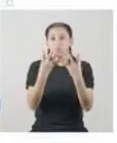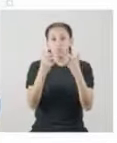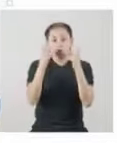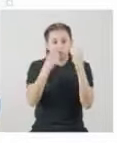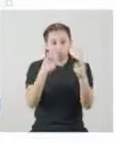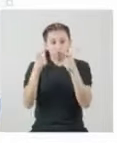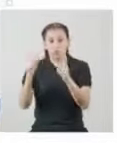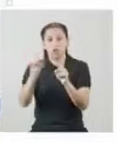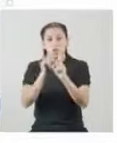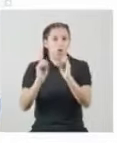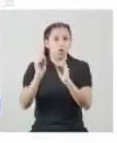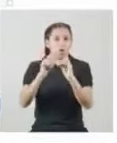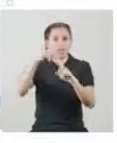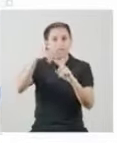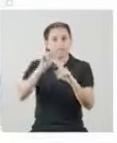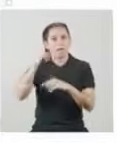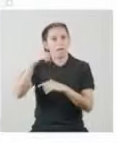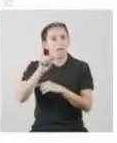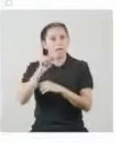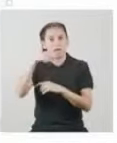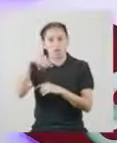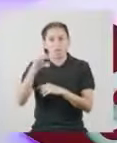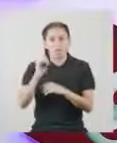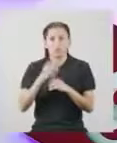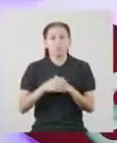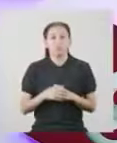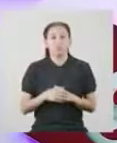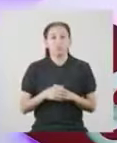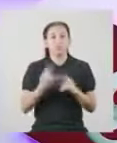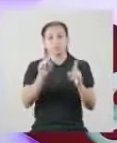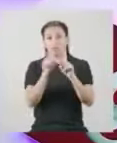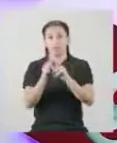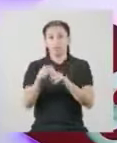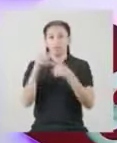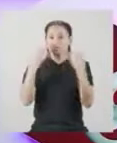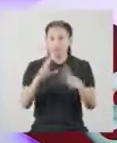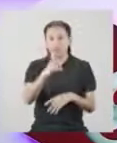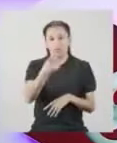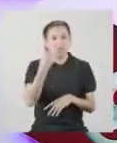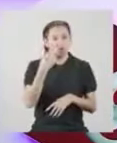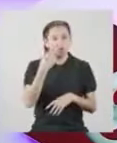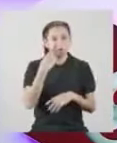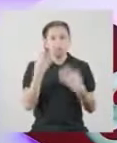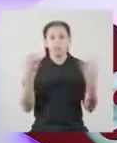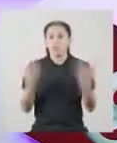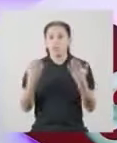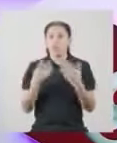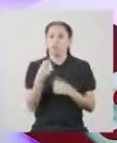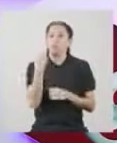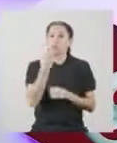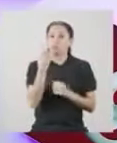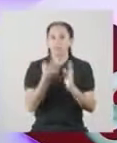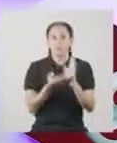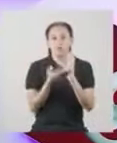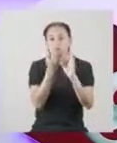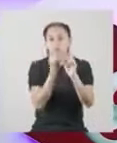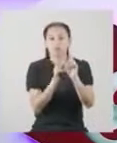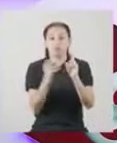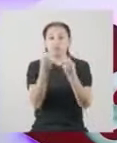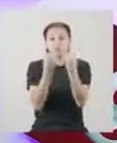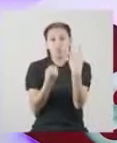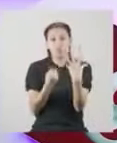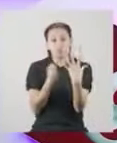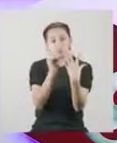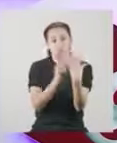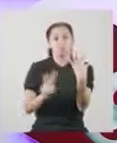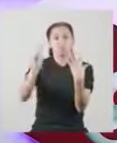número de observaciones o tamaño de la muestra. En nuestro caso, las diferencias ya se conocen. Por lo tanto, quedaría solo elevar al